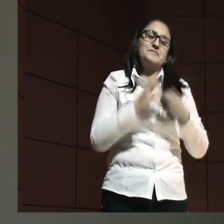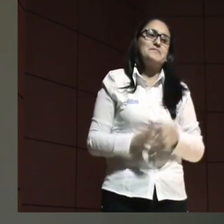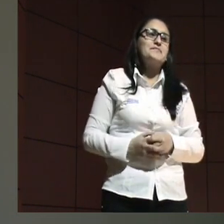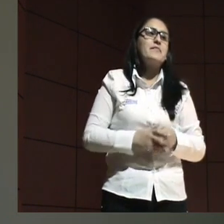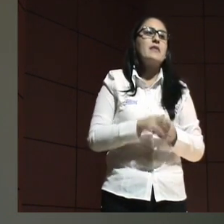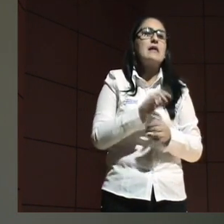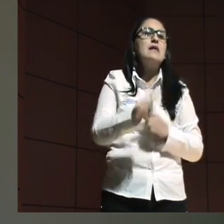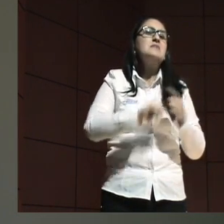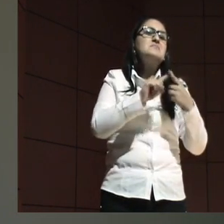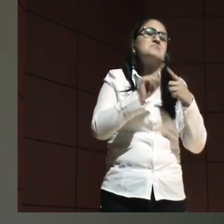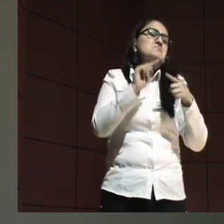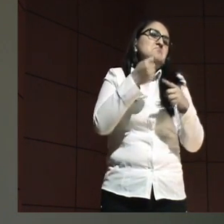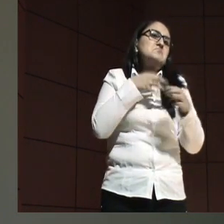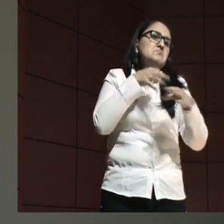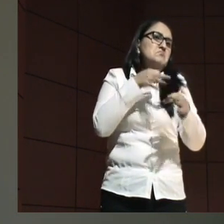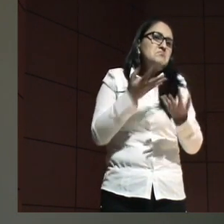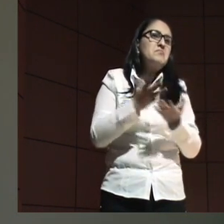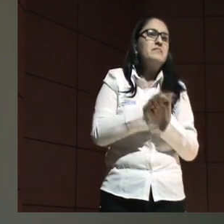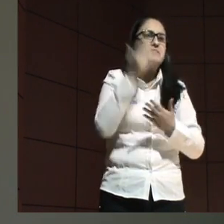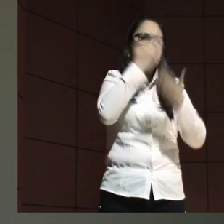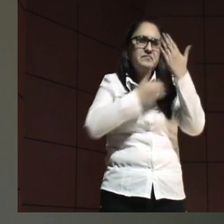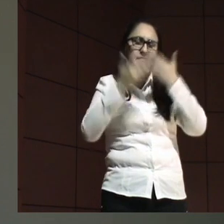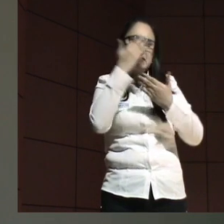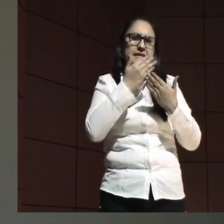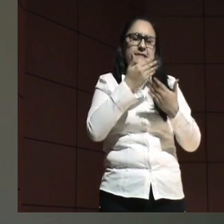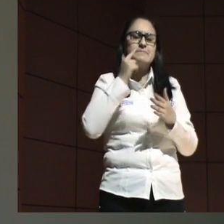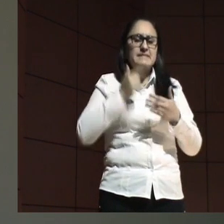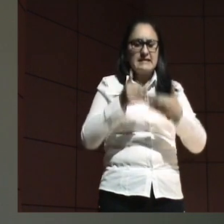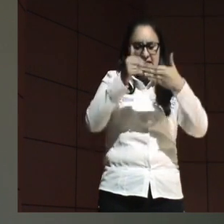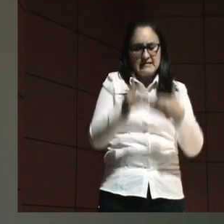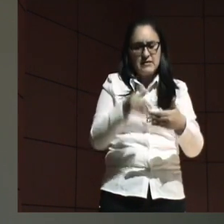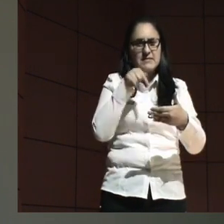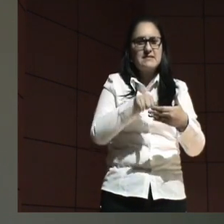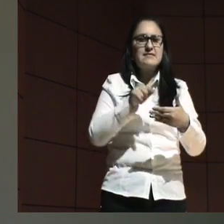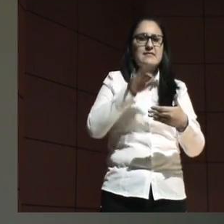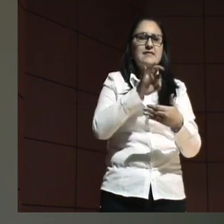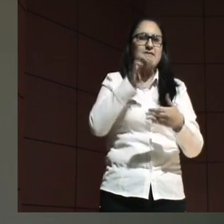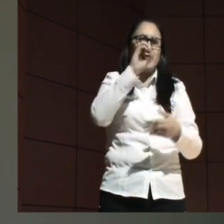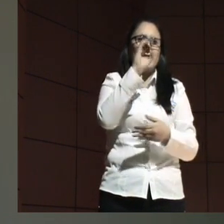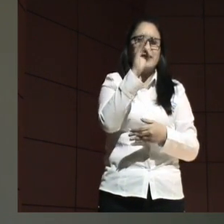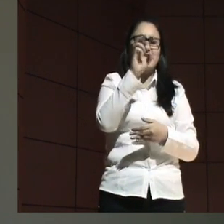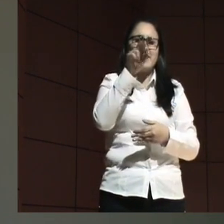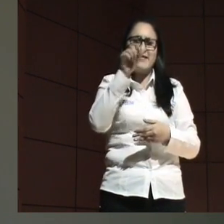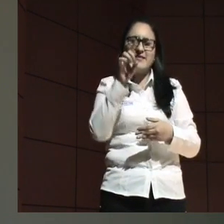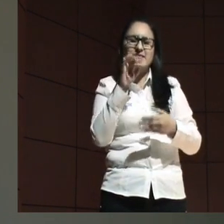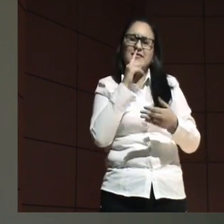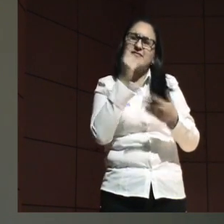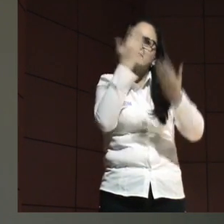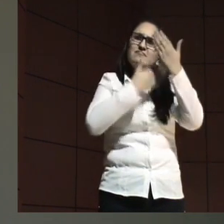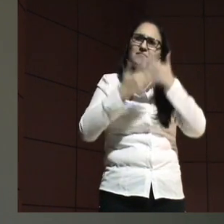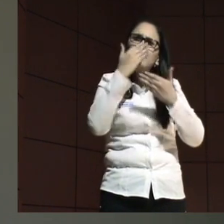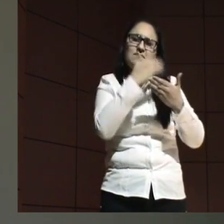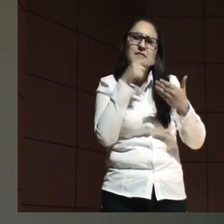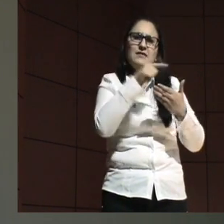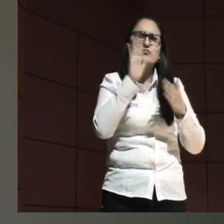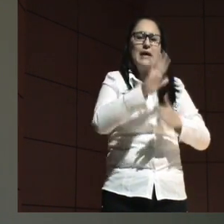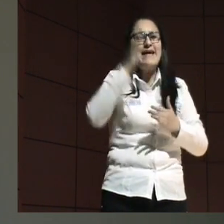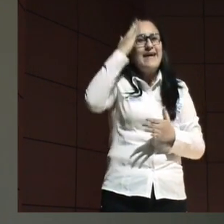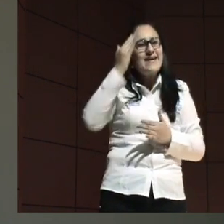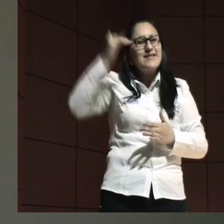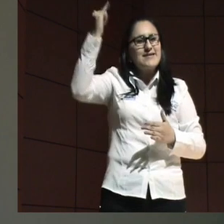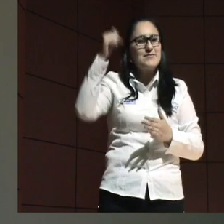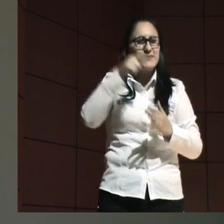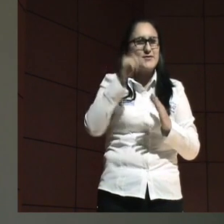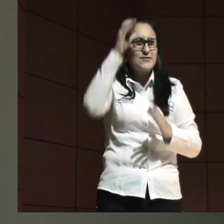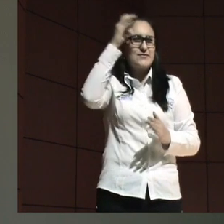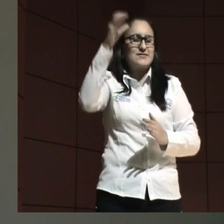En primer término, analizar la discapacidad desde la otredad refiere a algo meramente académico, en